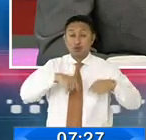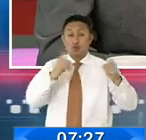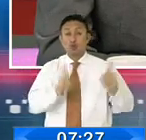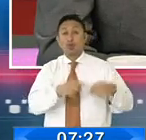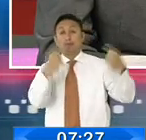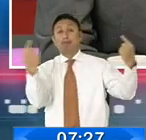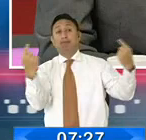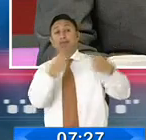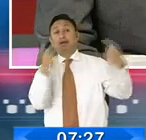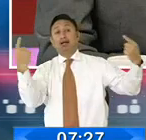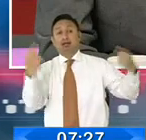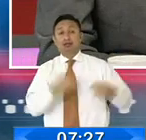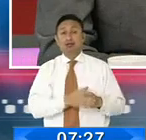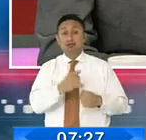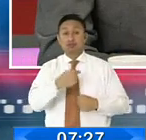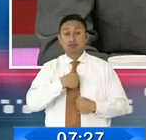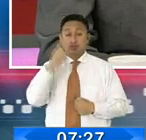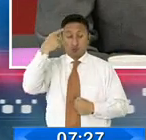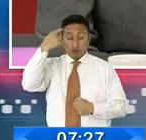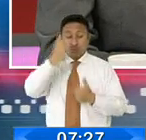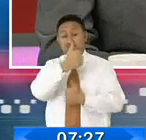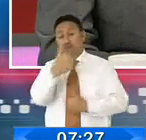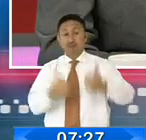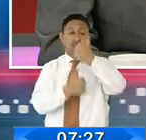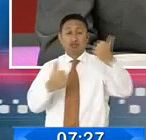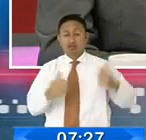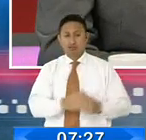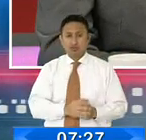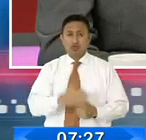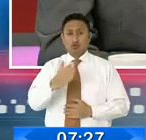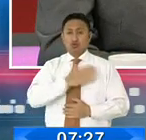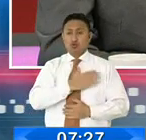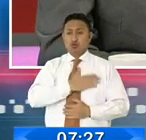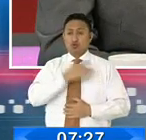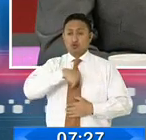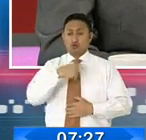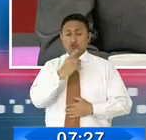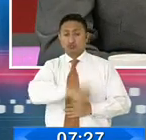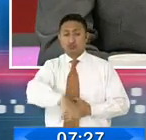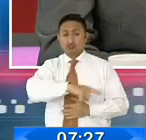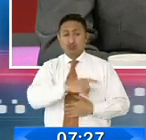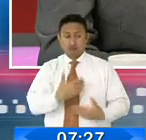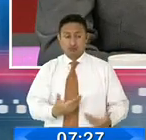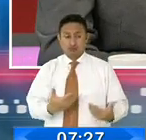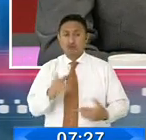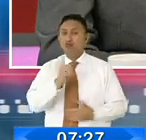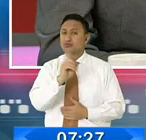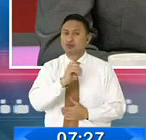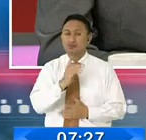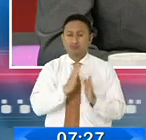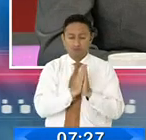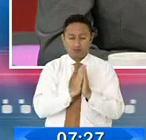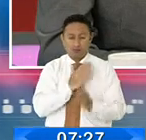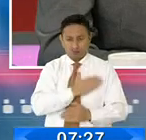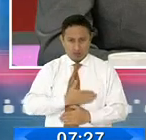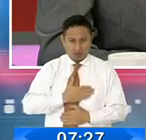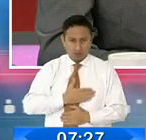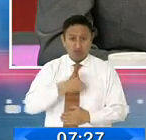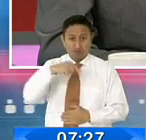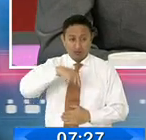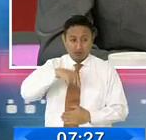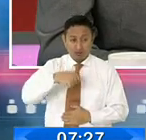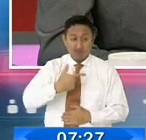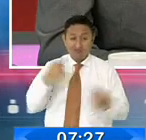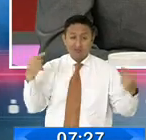hay que combatir, quisieron votarle al gobierno, y soy yo la que combato los hechos, no es así, por favor, no estamos entre